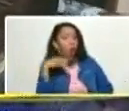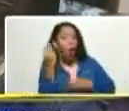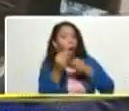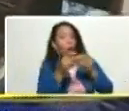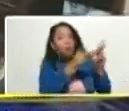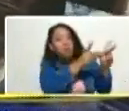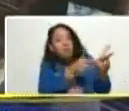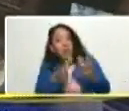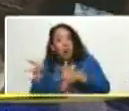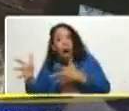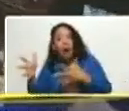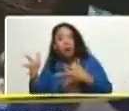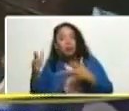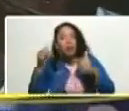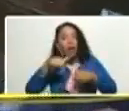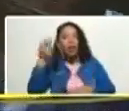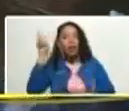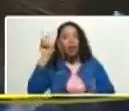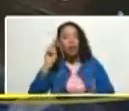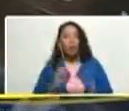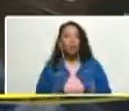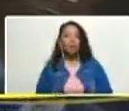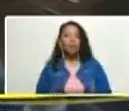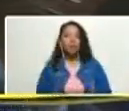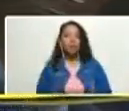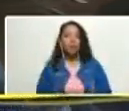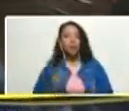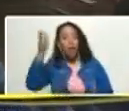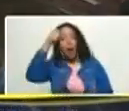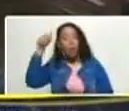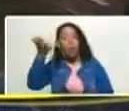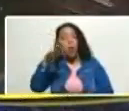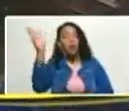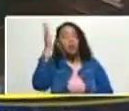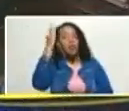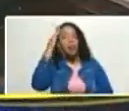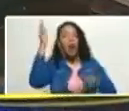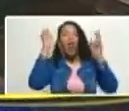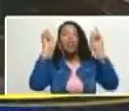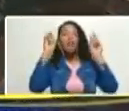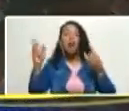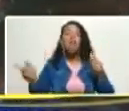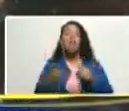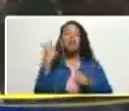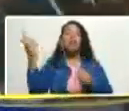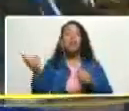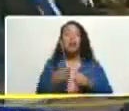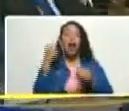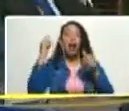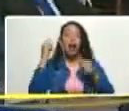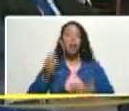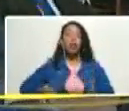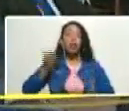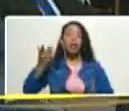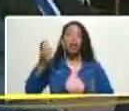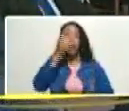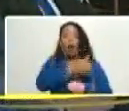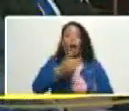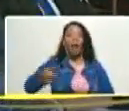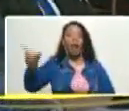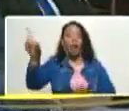legislativo que el pueblo conozca los temas principales y candentes de cada ley